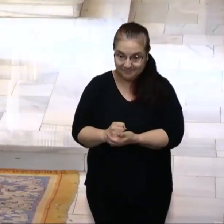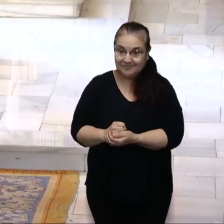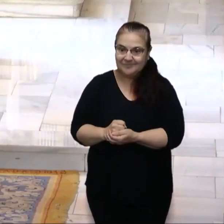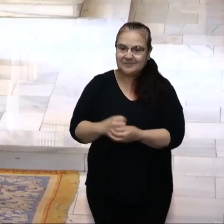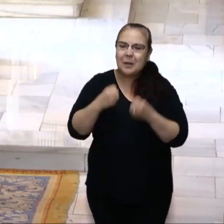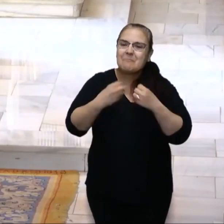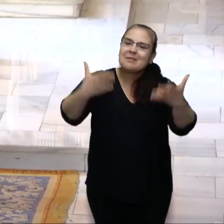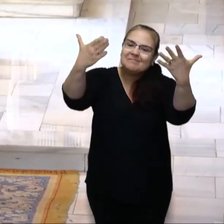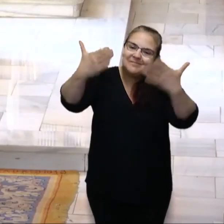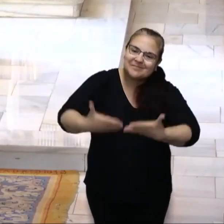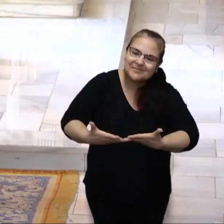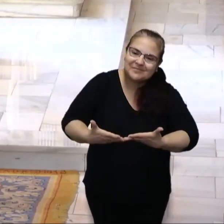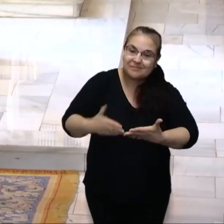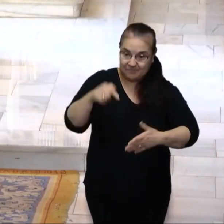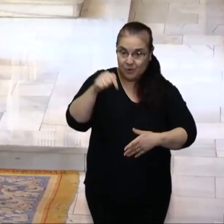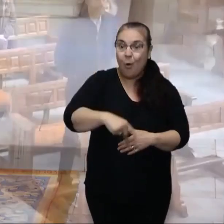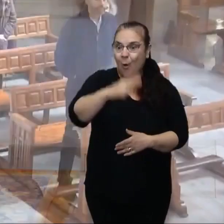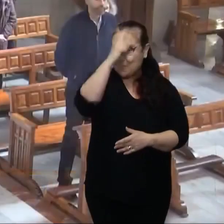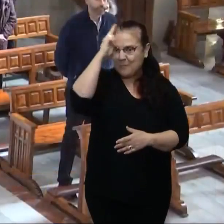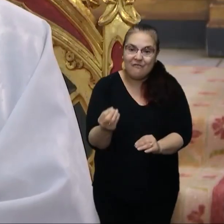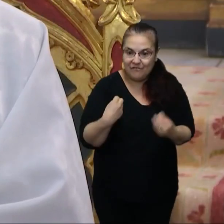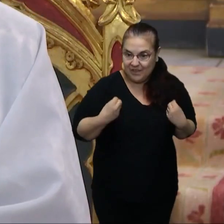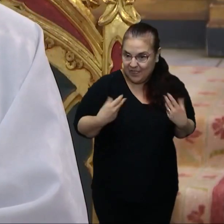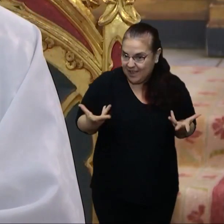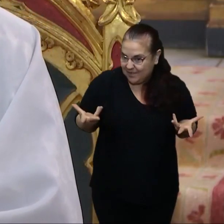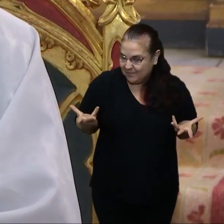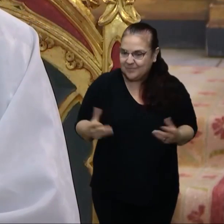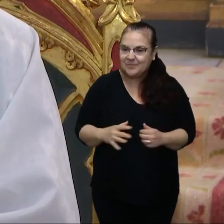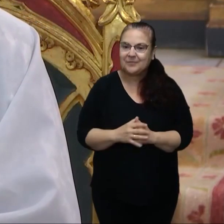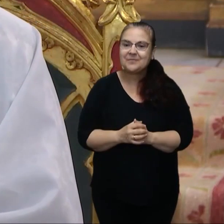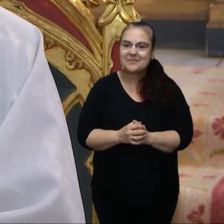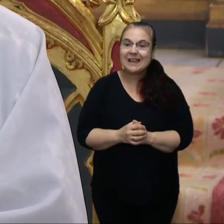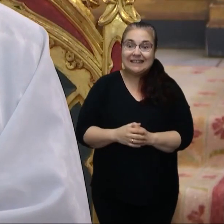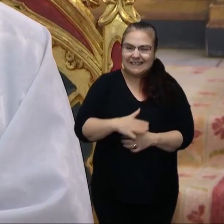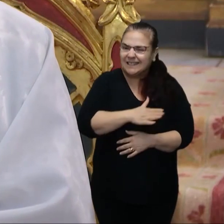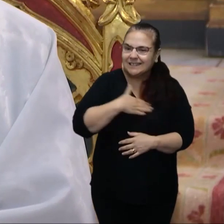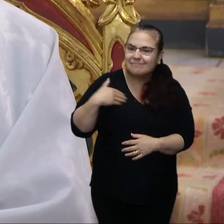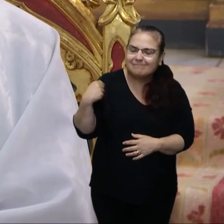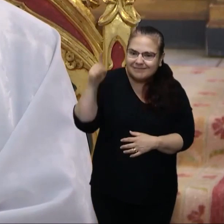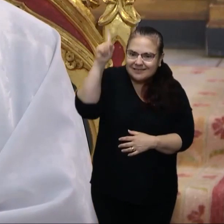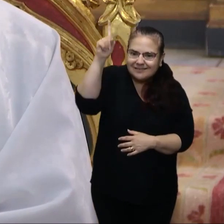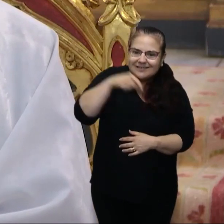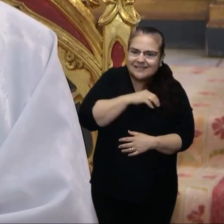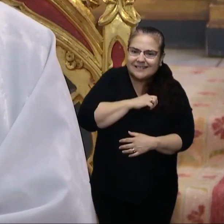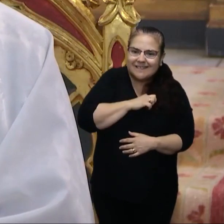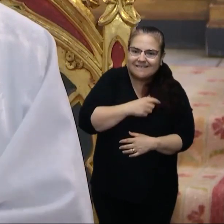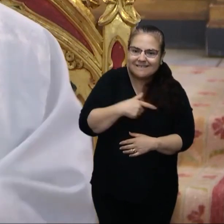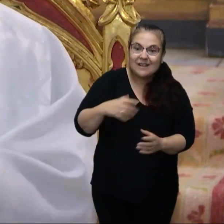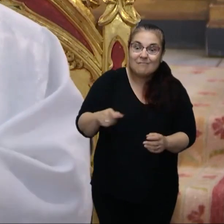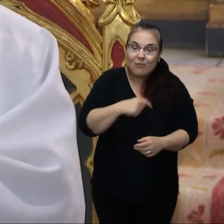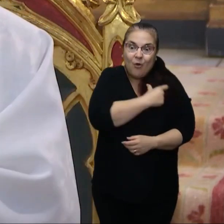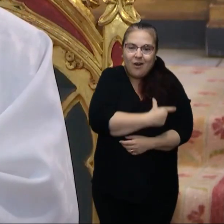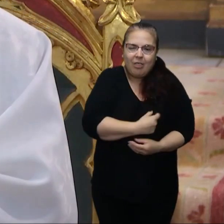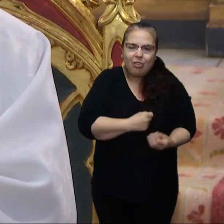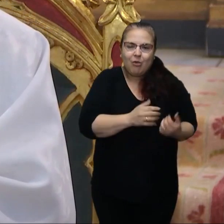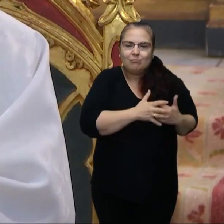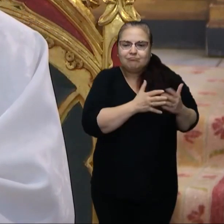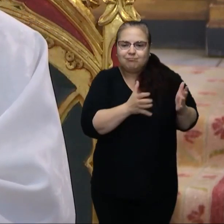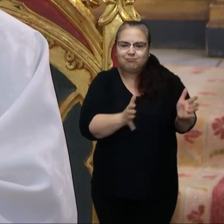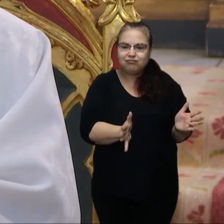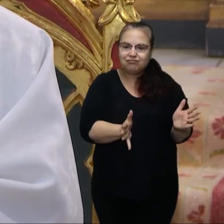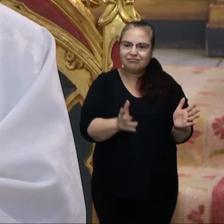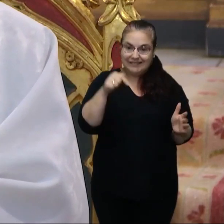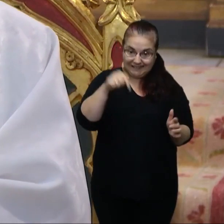Sed bienvenidos. Hoy en Madrid estamos de fiesta. Lo que quiere el Señor es que abramos nuestro corazón en esta